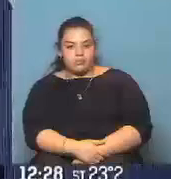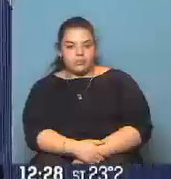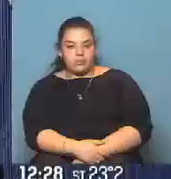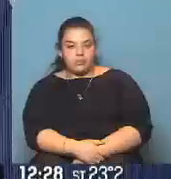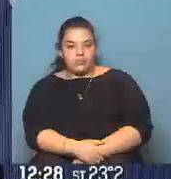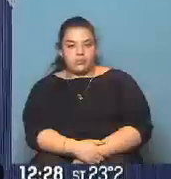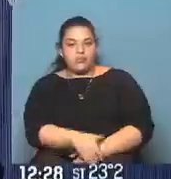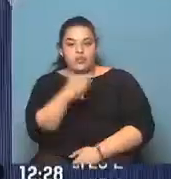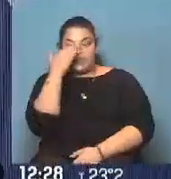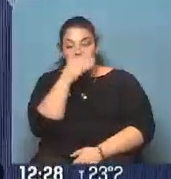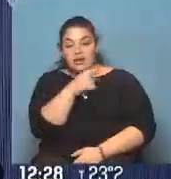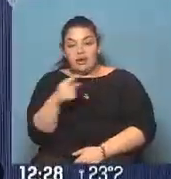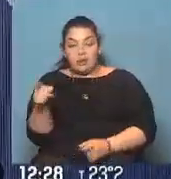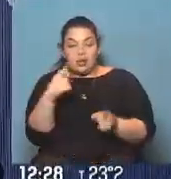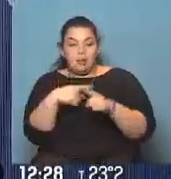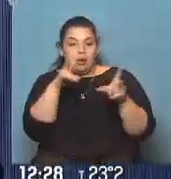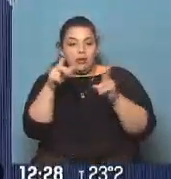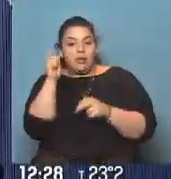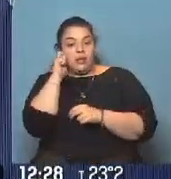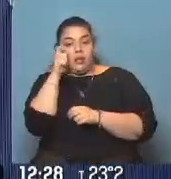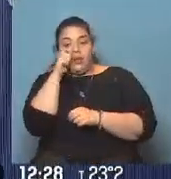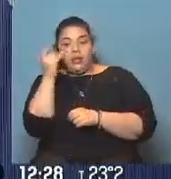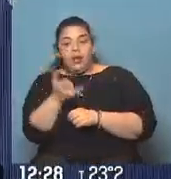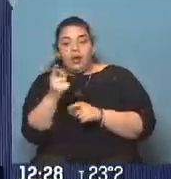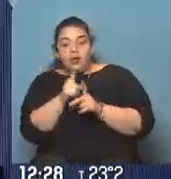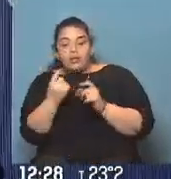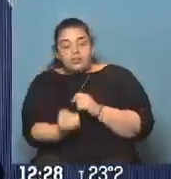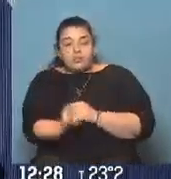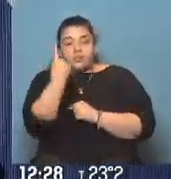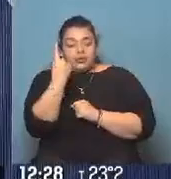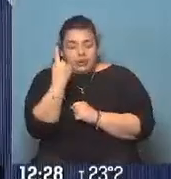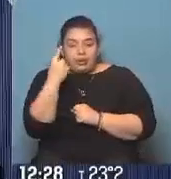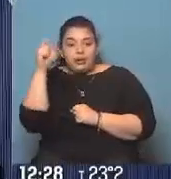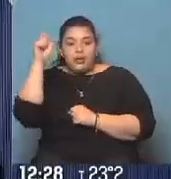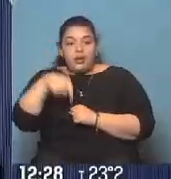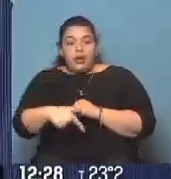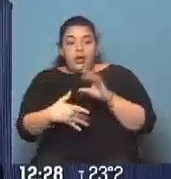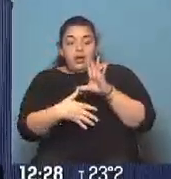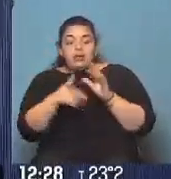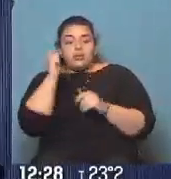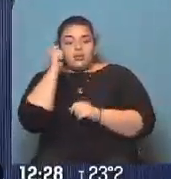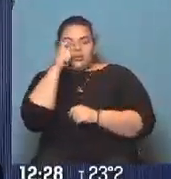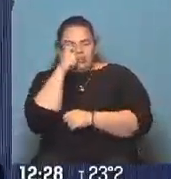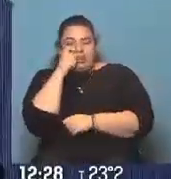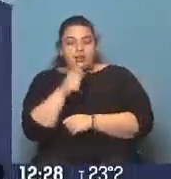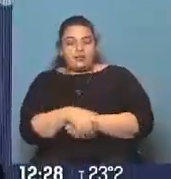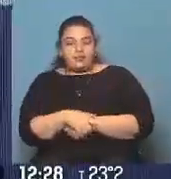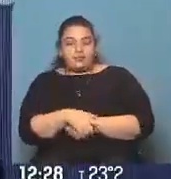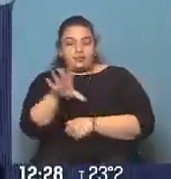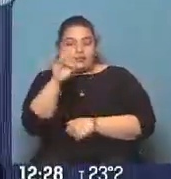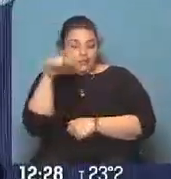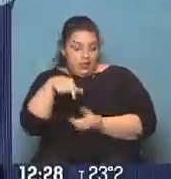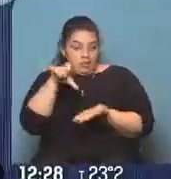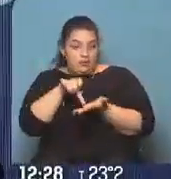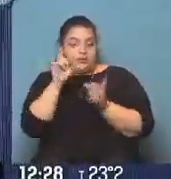Bueno, fin de semana histórico en la Argentina, se va a realizar por primera vez en Sudamérica el G20, se eligió nuestro país.